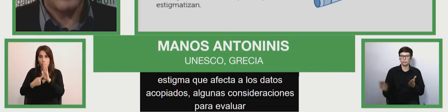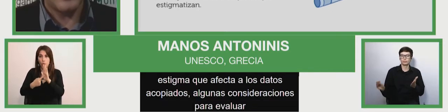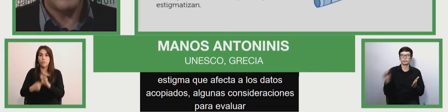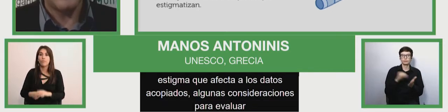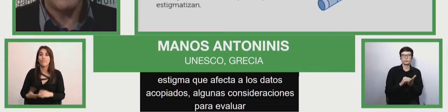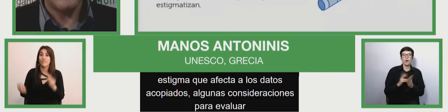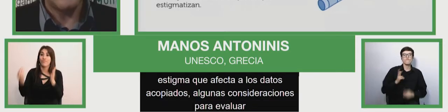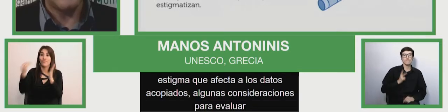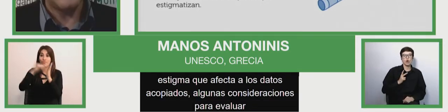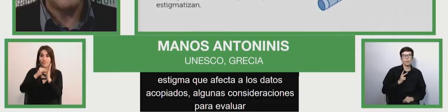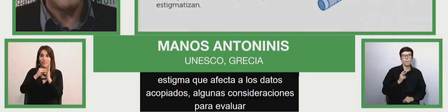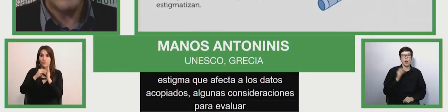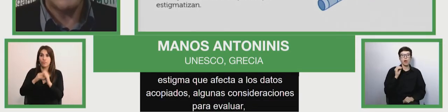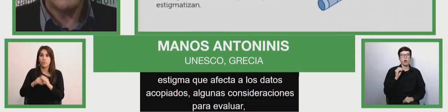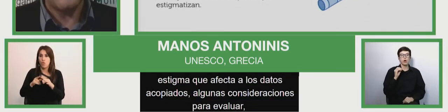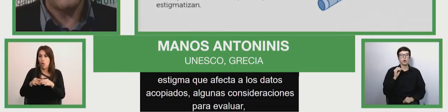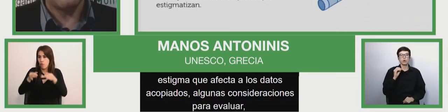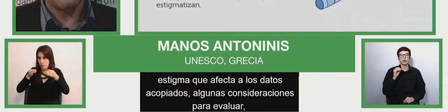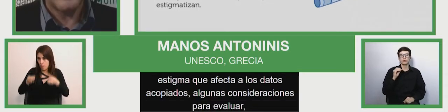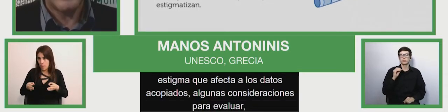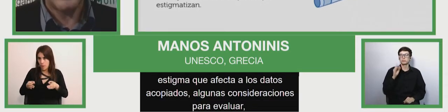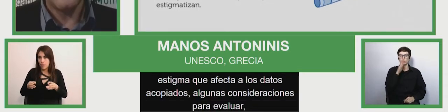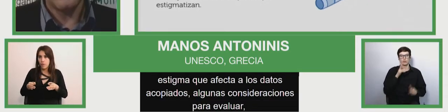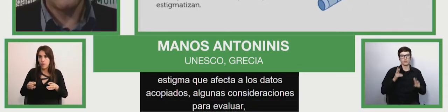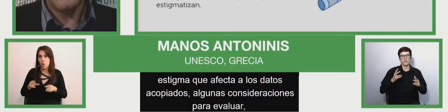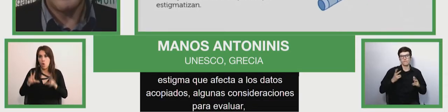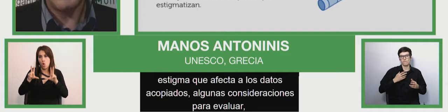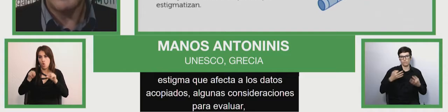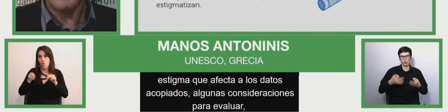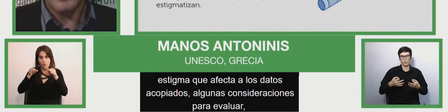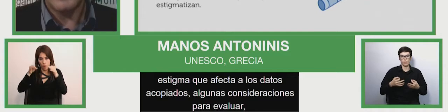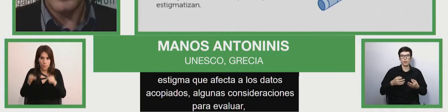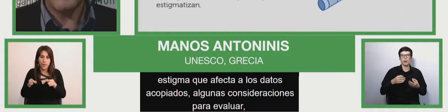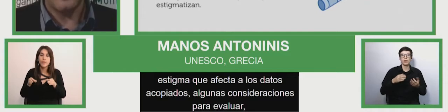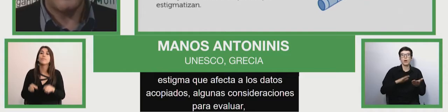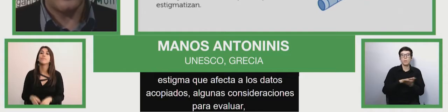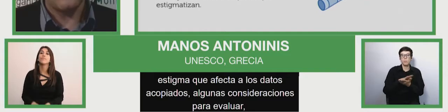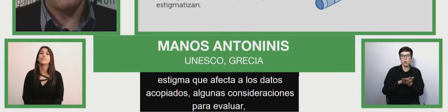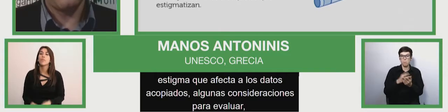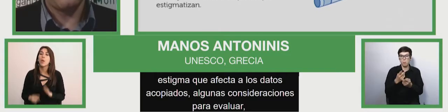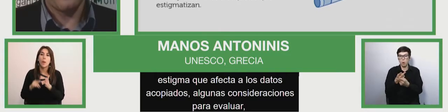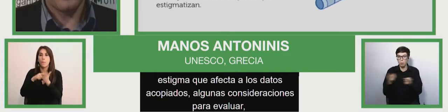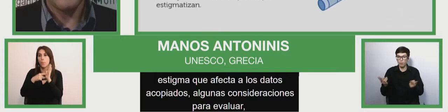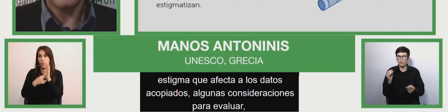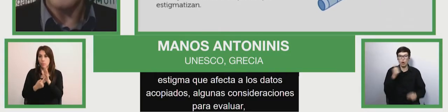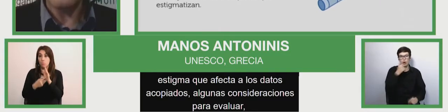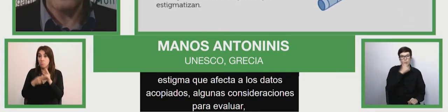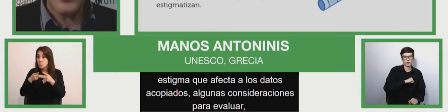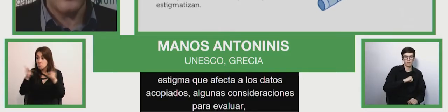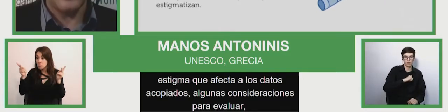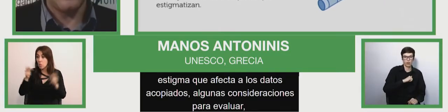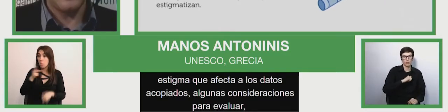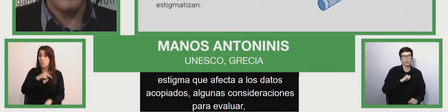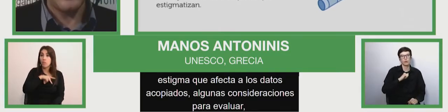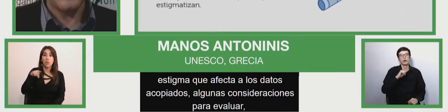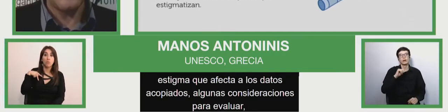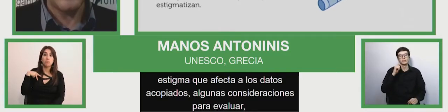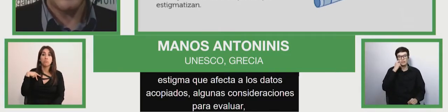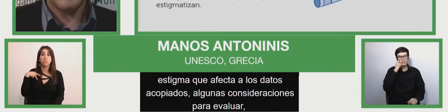informalmente y si tienen difusión pública o se mantienen en el ámbito privado. Es posible